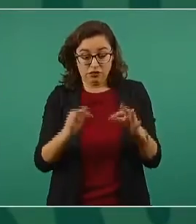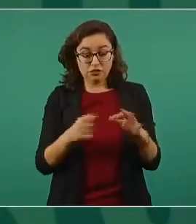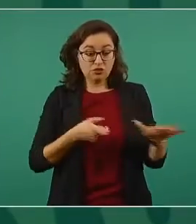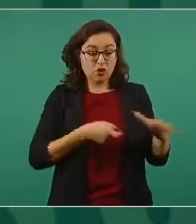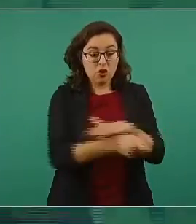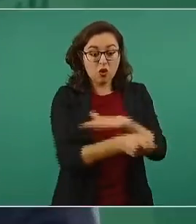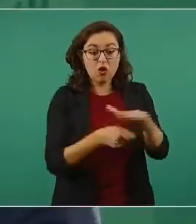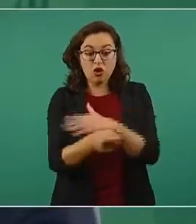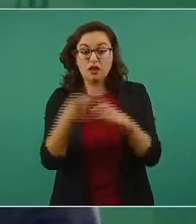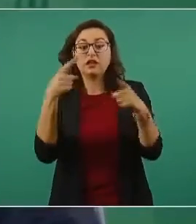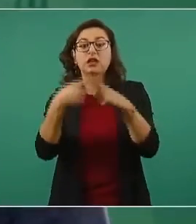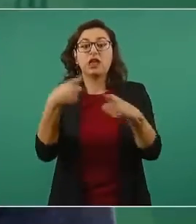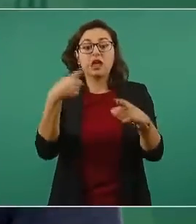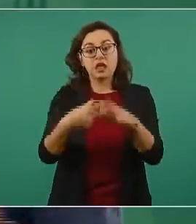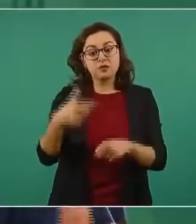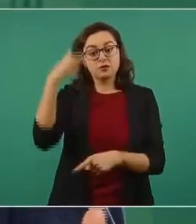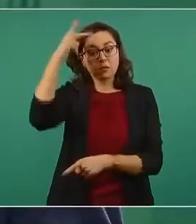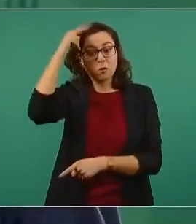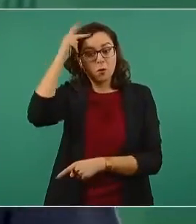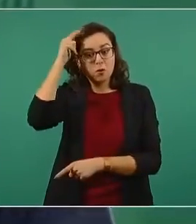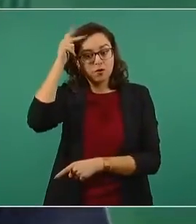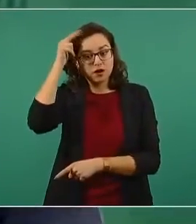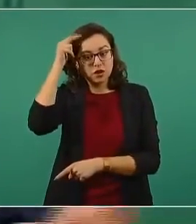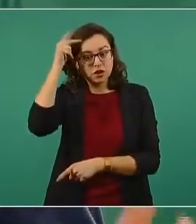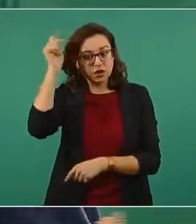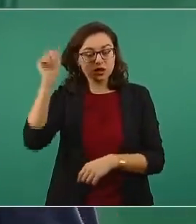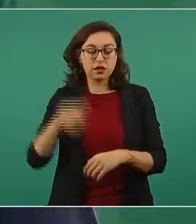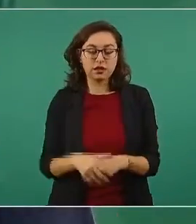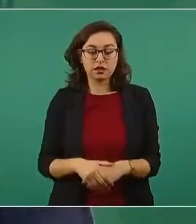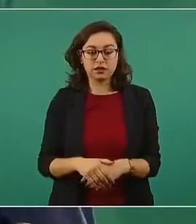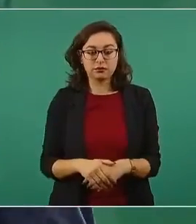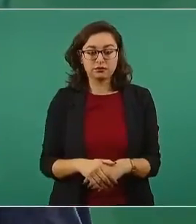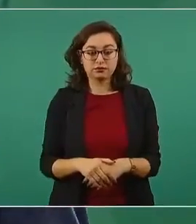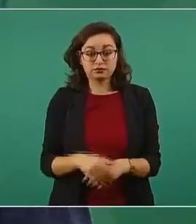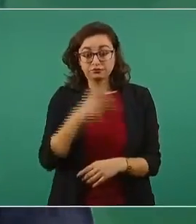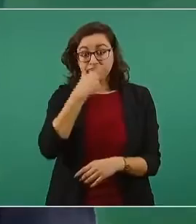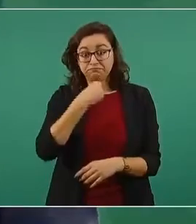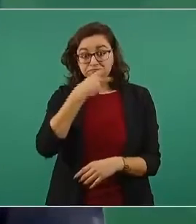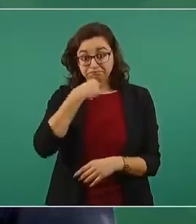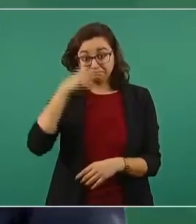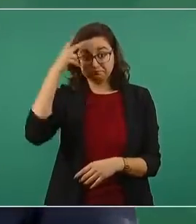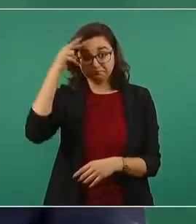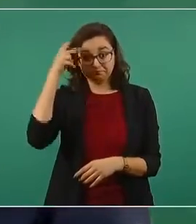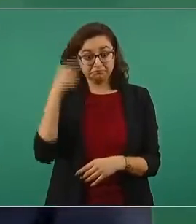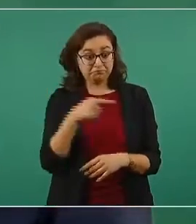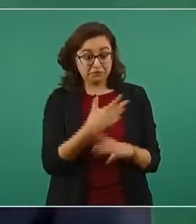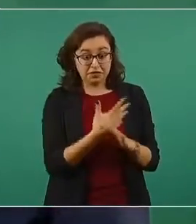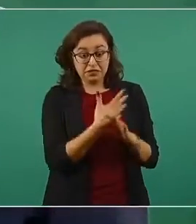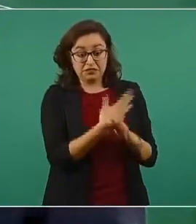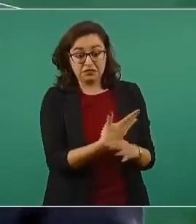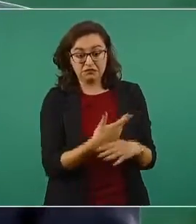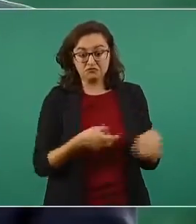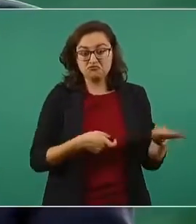que él mismo llamó maiciar.